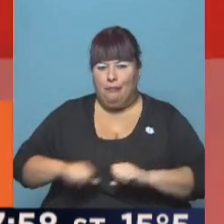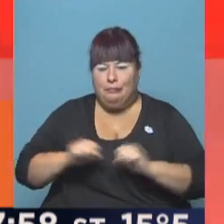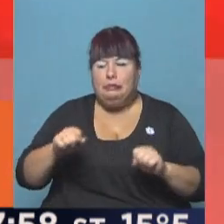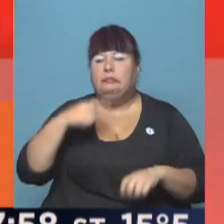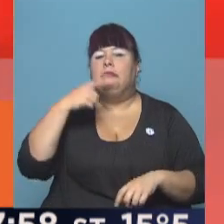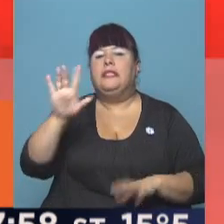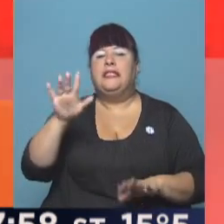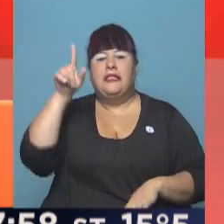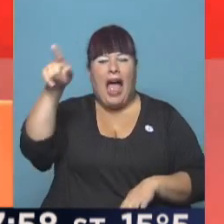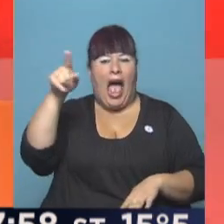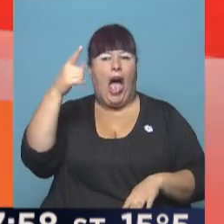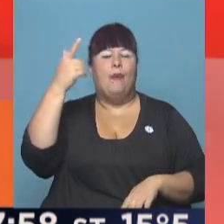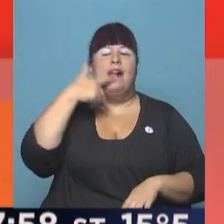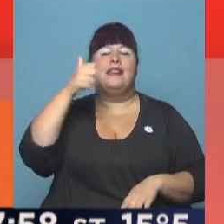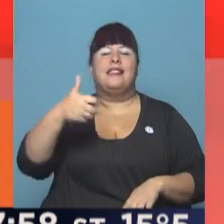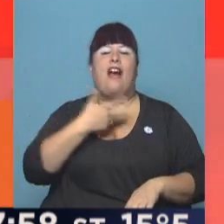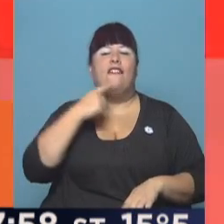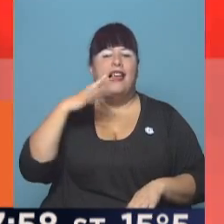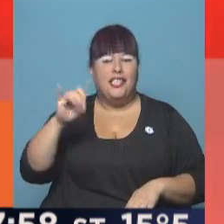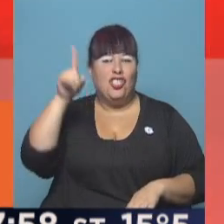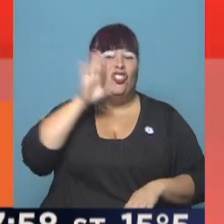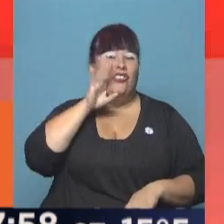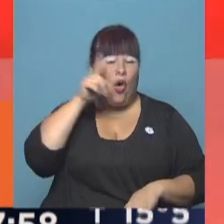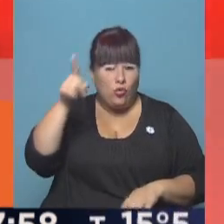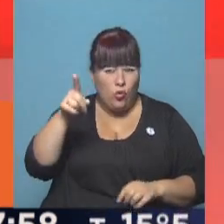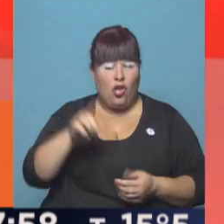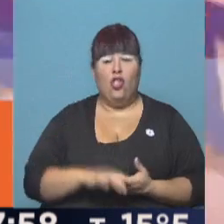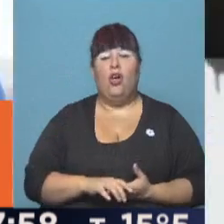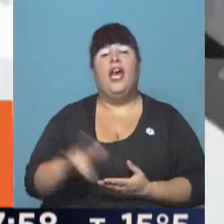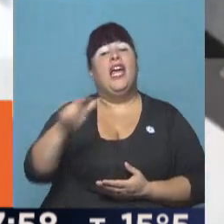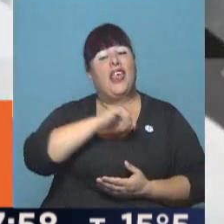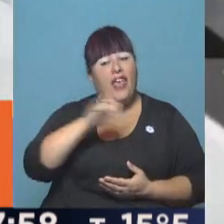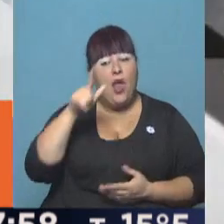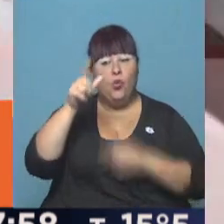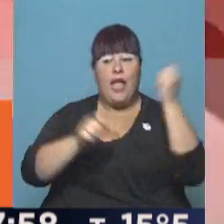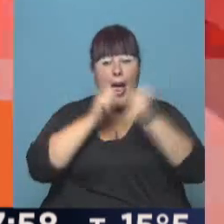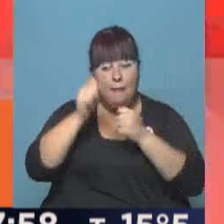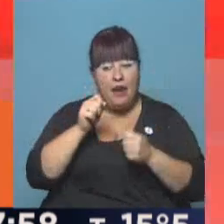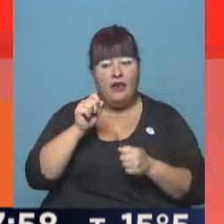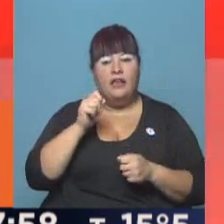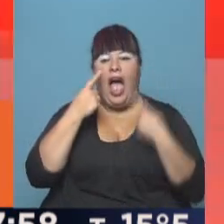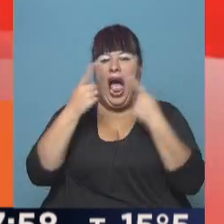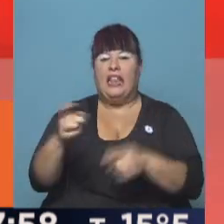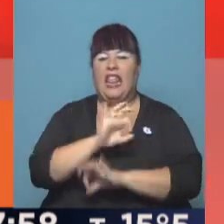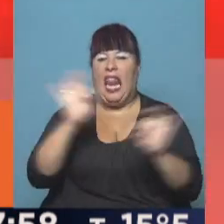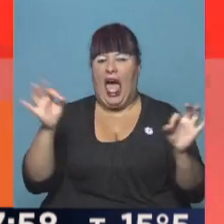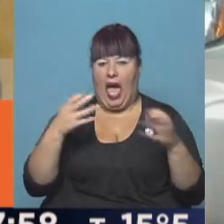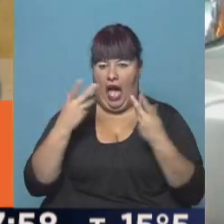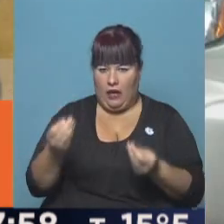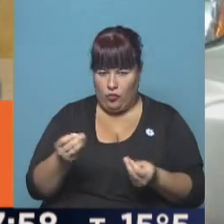mientras se encontraba en San Francisco, Estados Unidos, denunció que la empresa no los asistió.